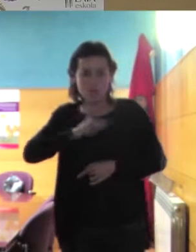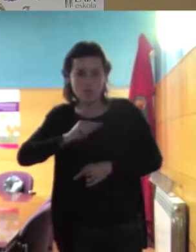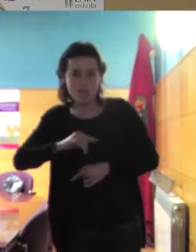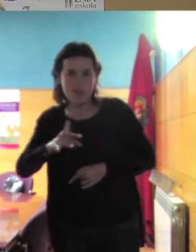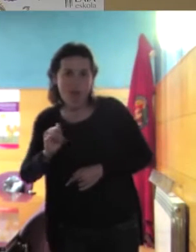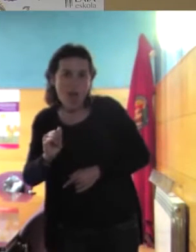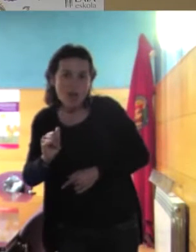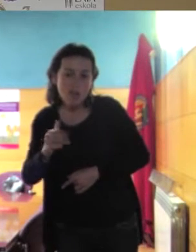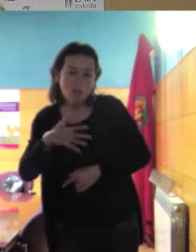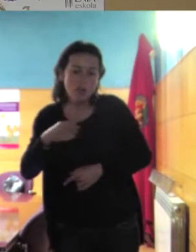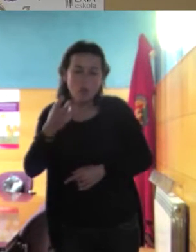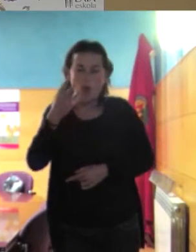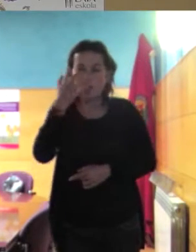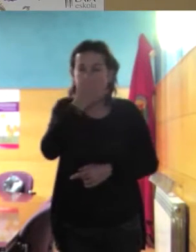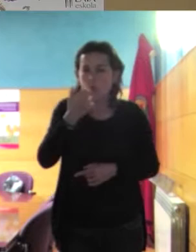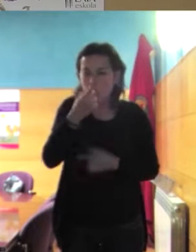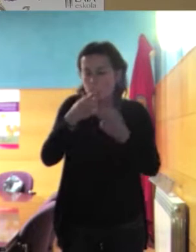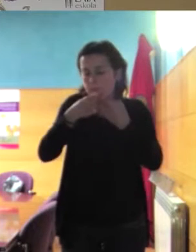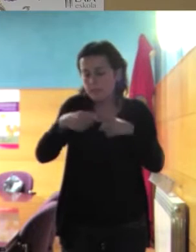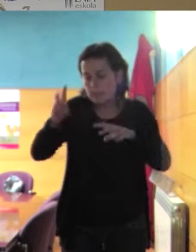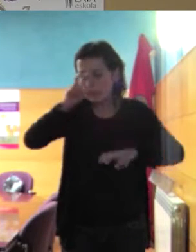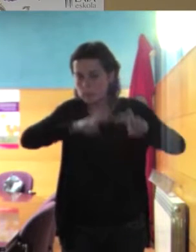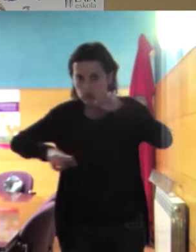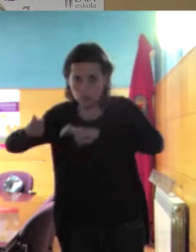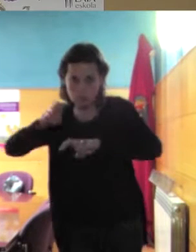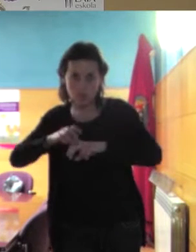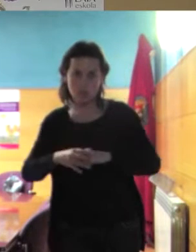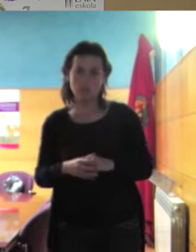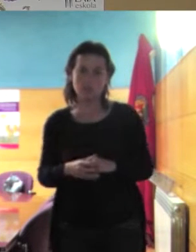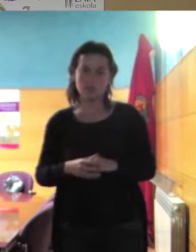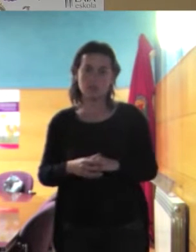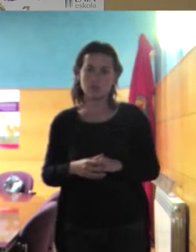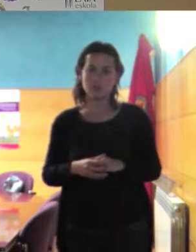productos mainstream de los productos de la corriente de la corriente